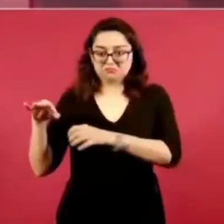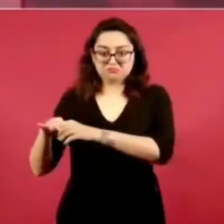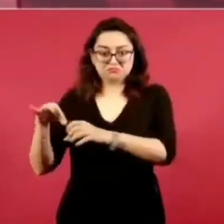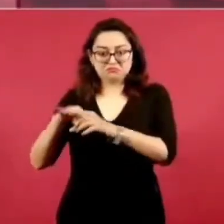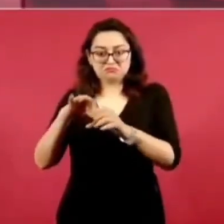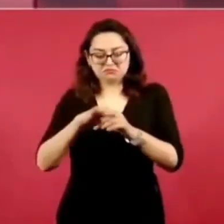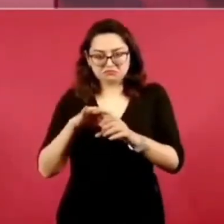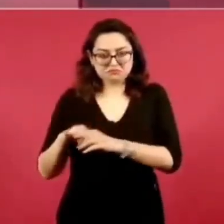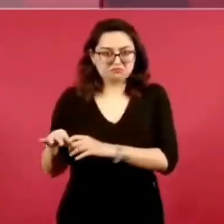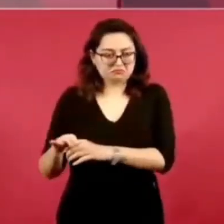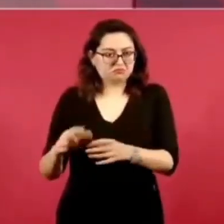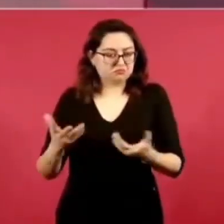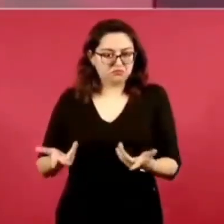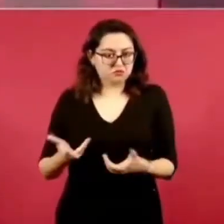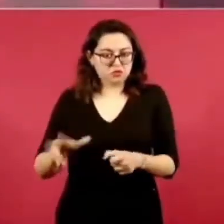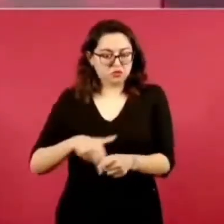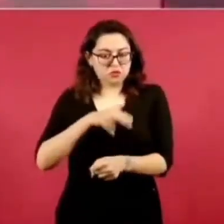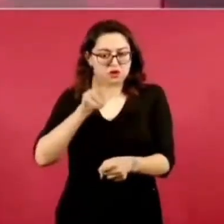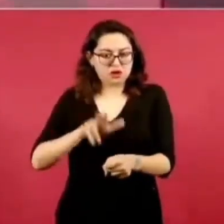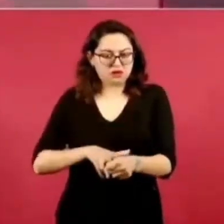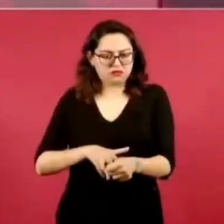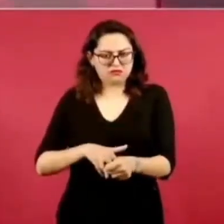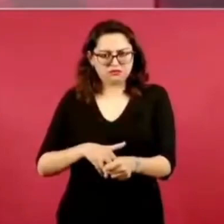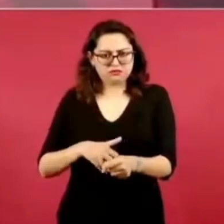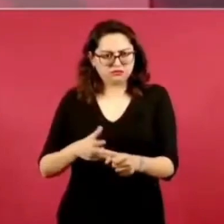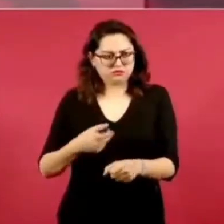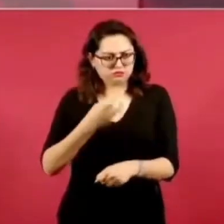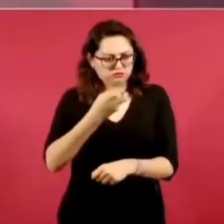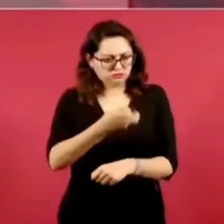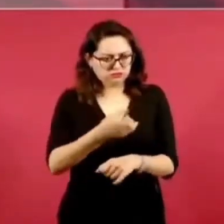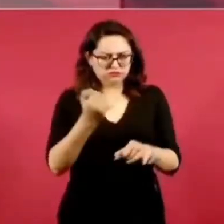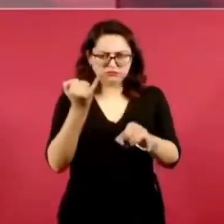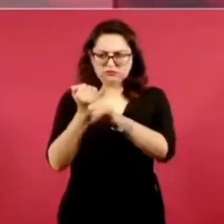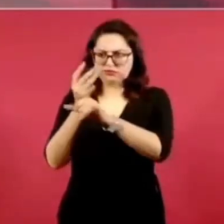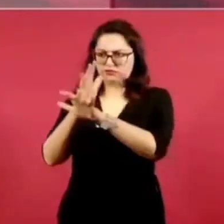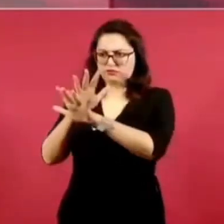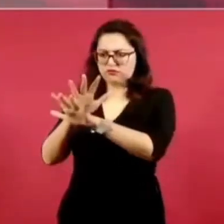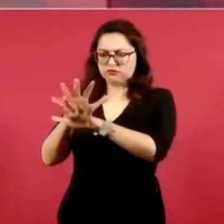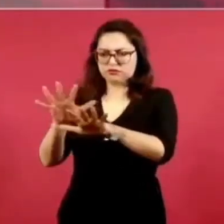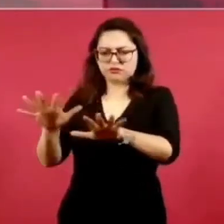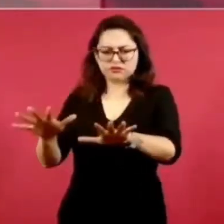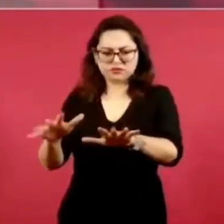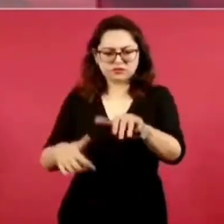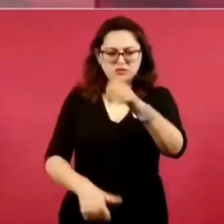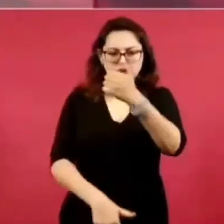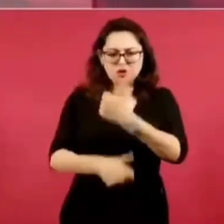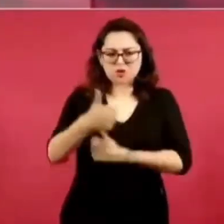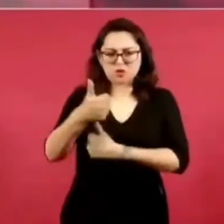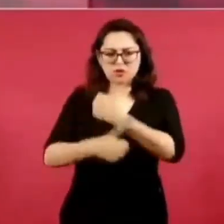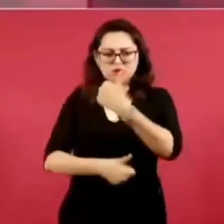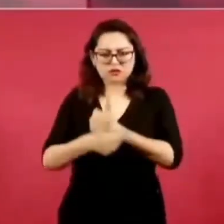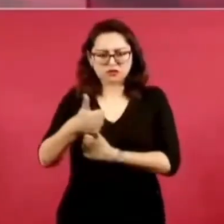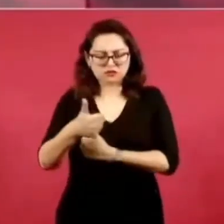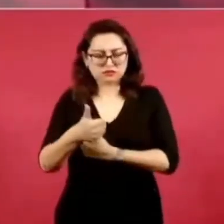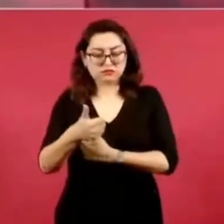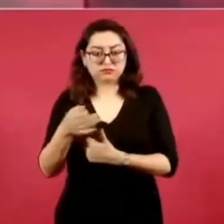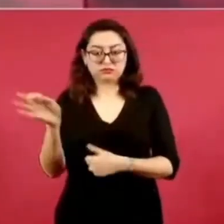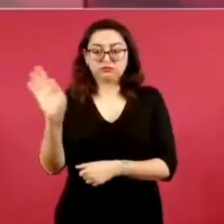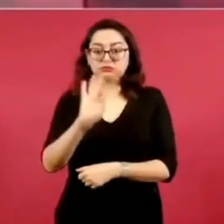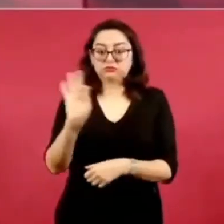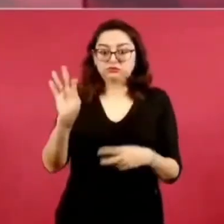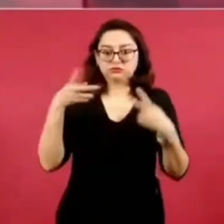yo no quiero que él ocupe ese cargo porque yo fui víctima